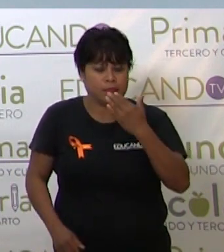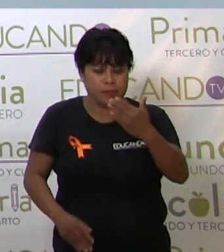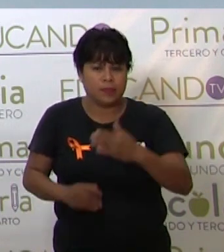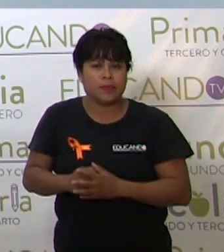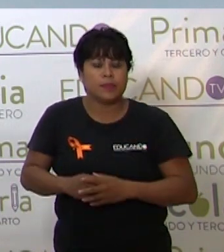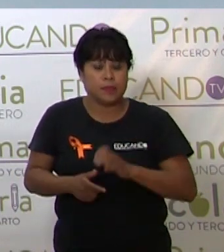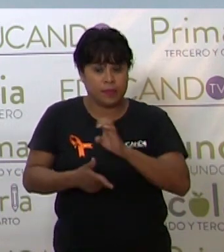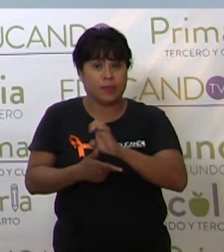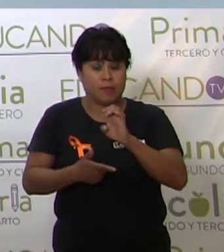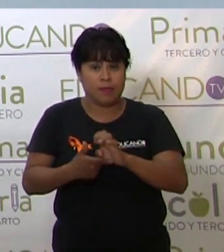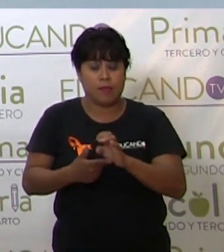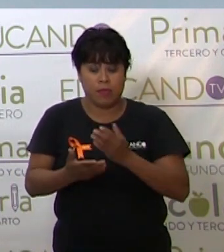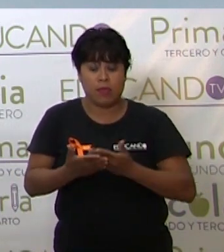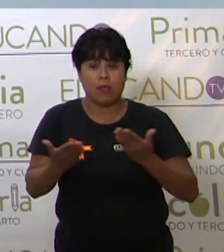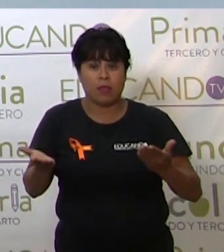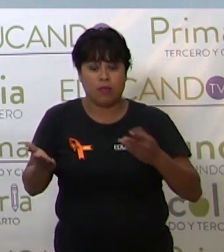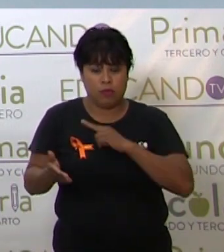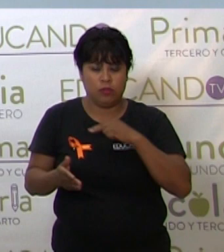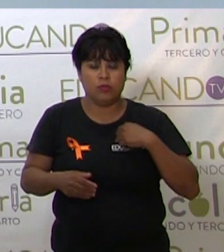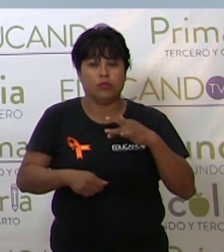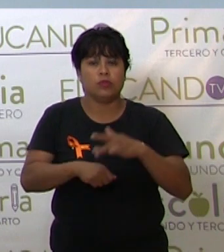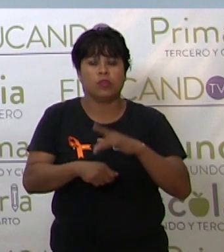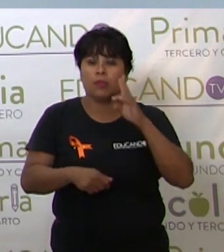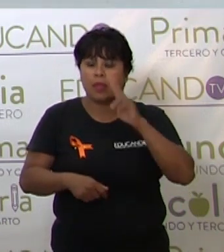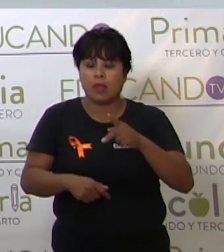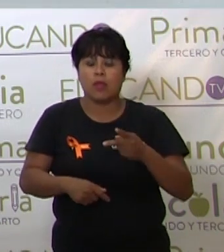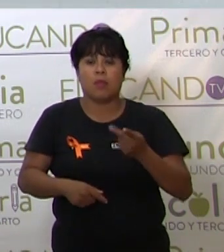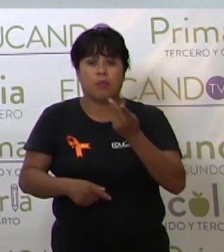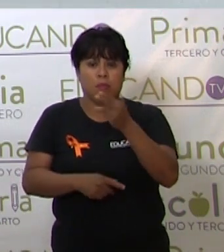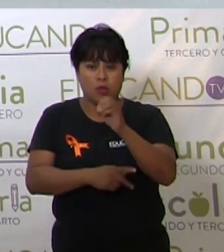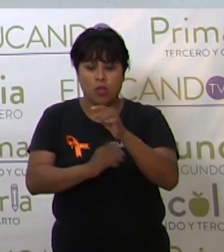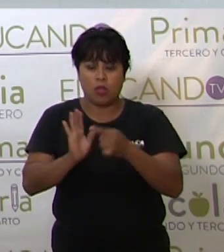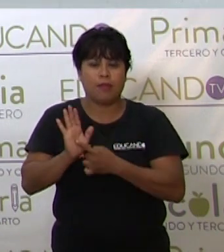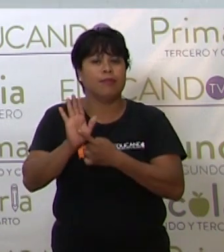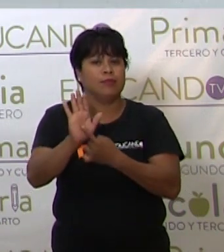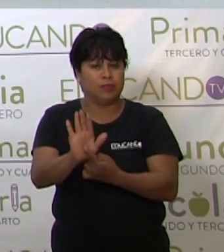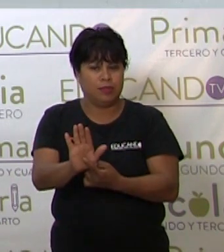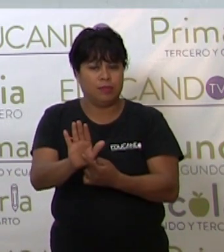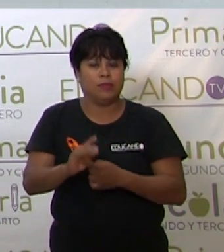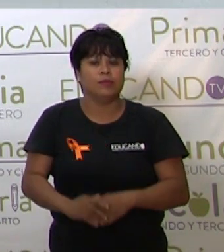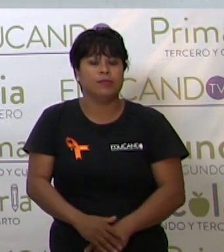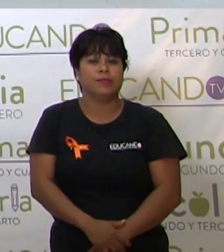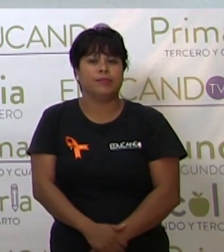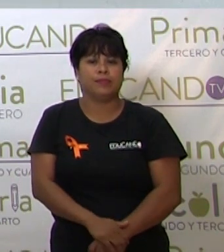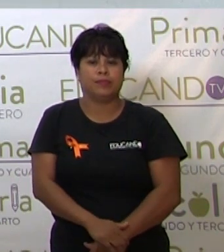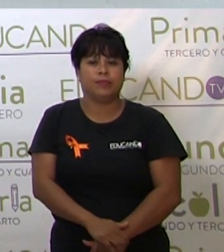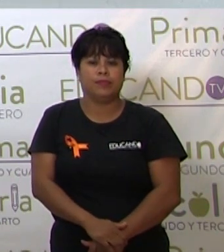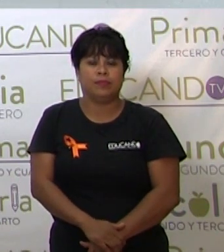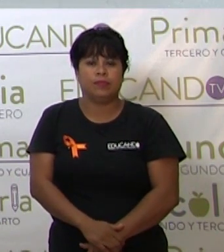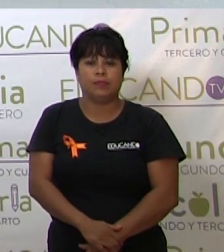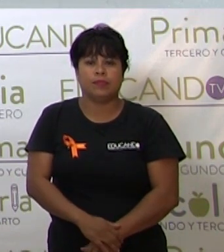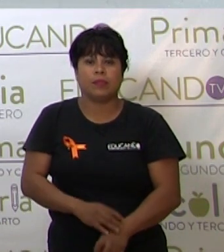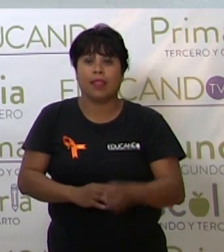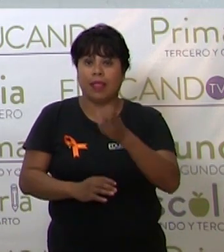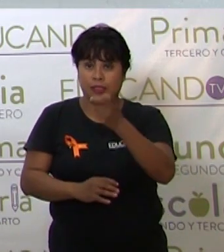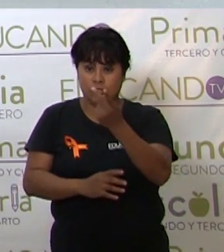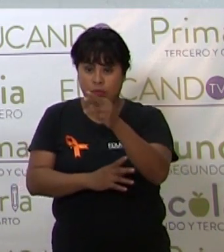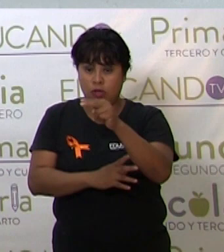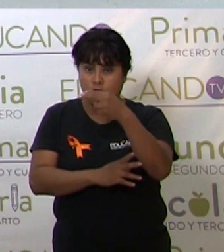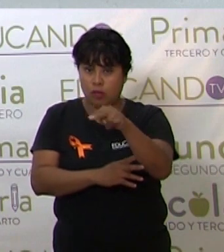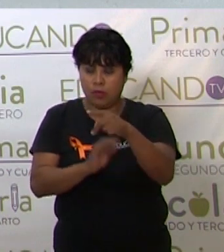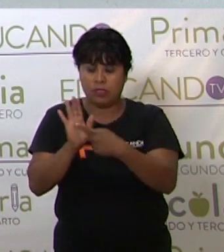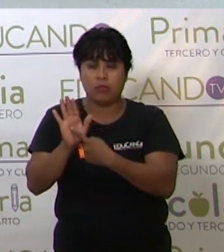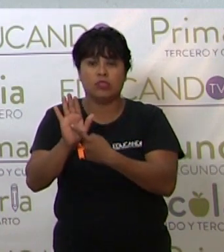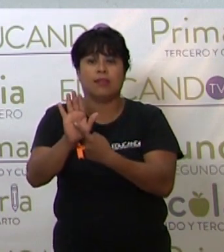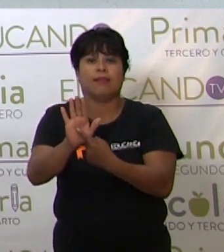bien. Pues, entonces, ahora nos toca ver a los pronombres demostrativos. Los pronombres demostrativos